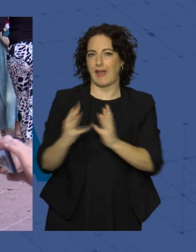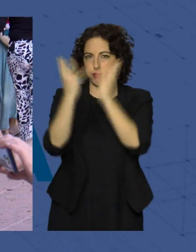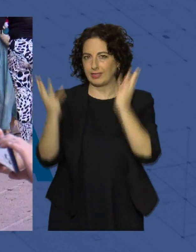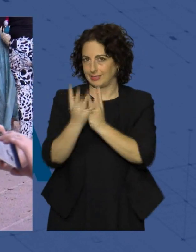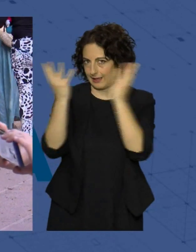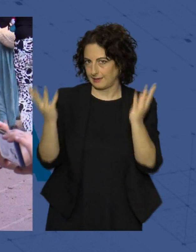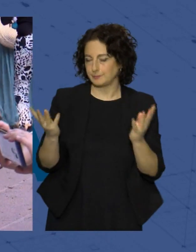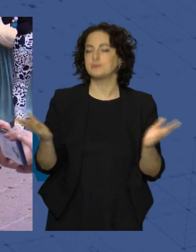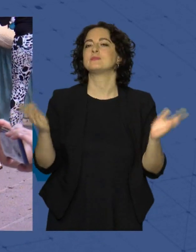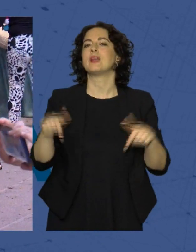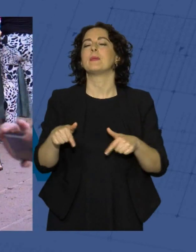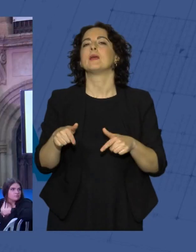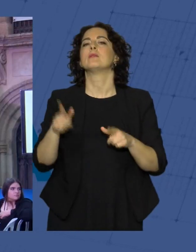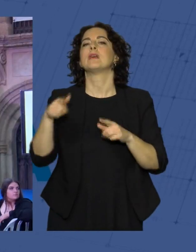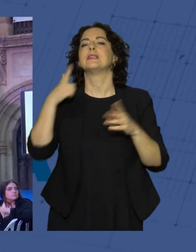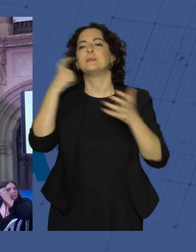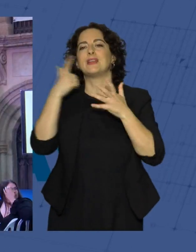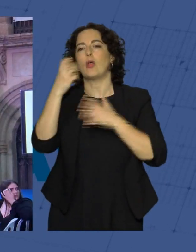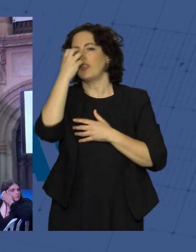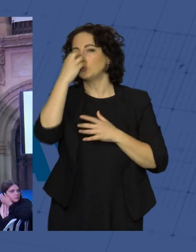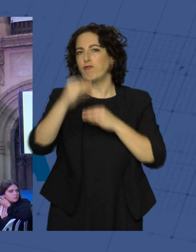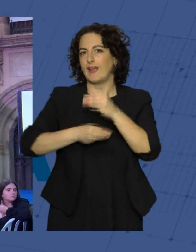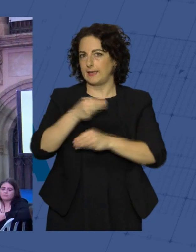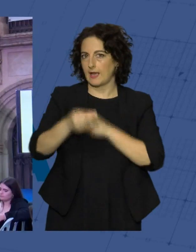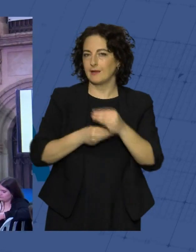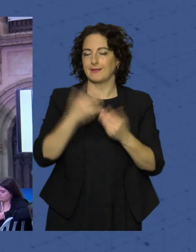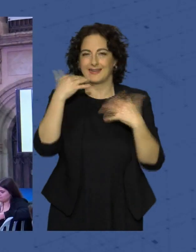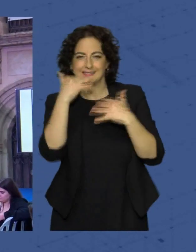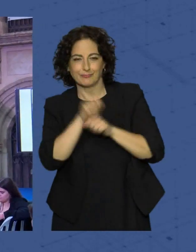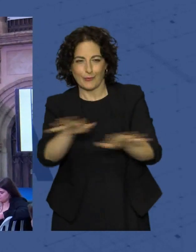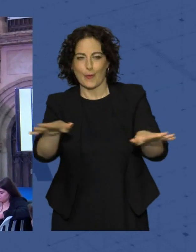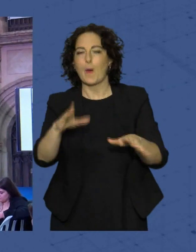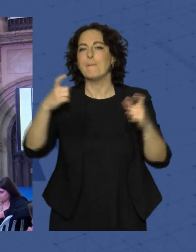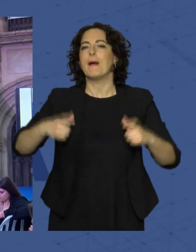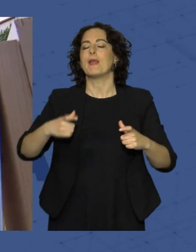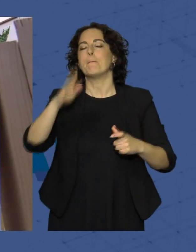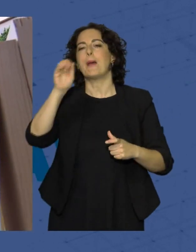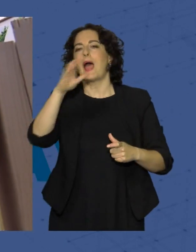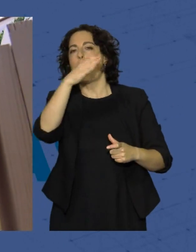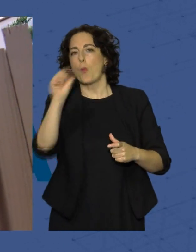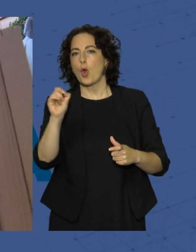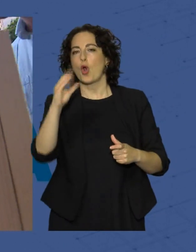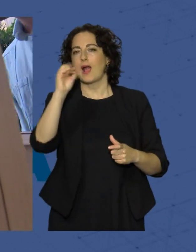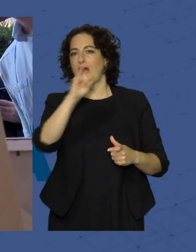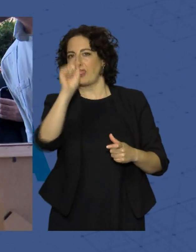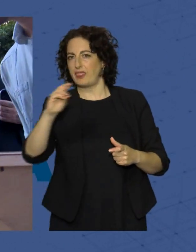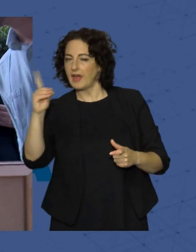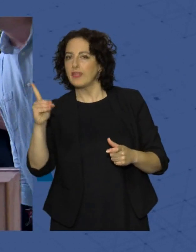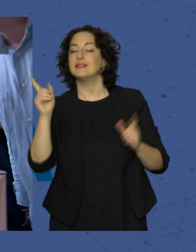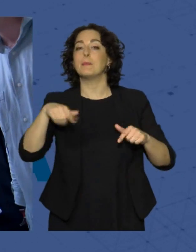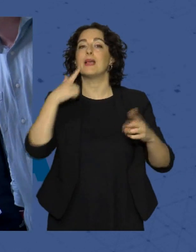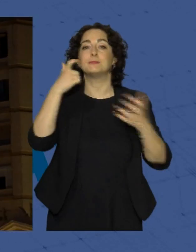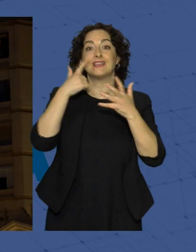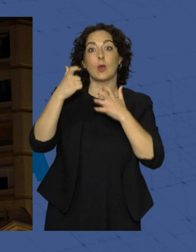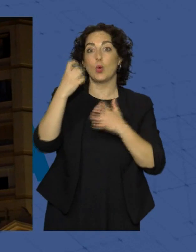casa. En otro escenario, el espectáculo Circus Feria, sembraba de risas la Plaza Pablo Cazar, al igual que el espectáculo circense a cargo de